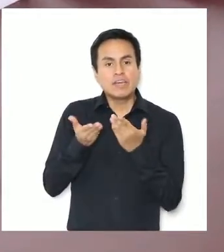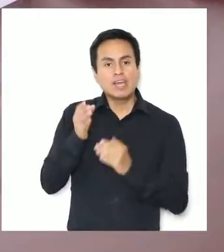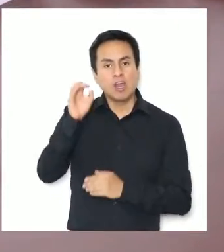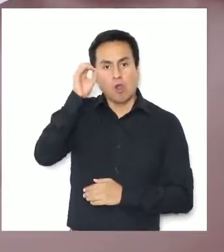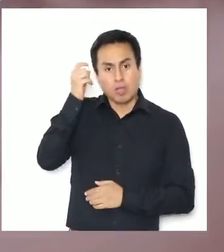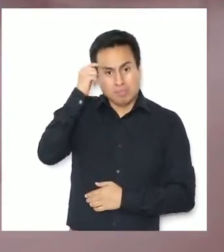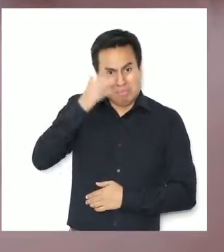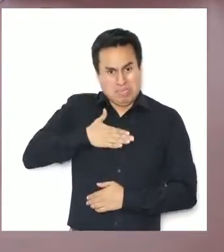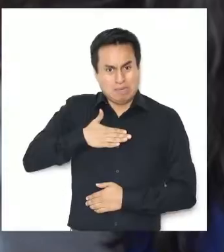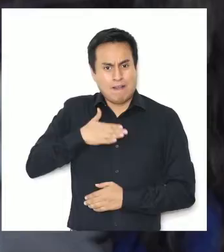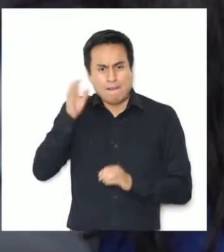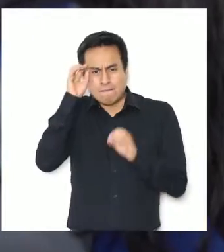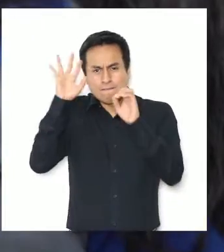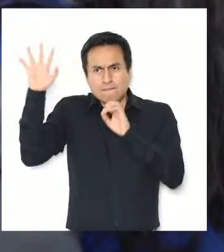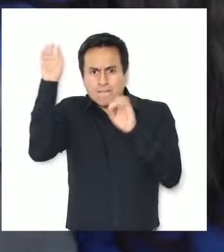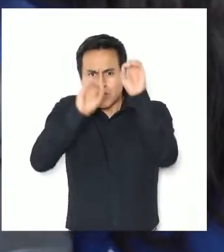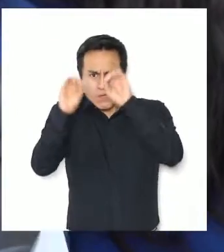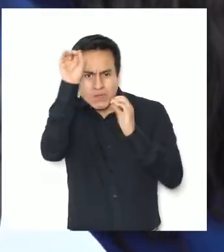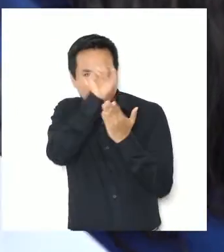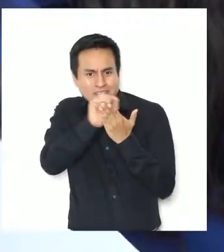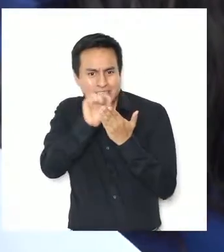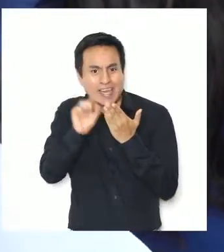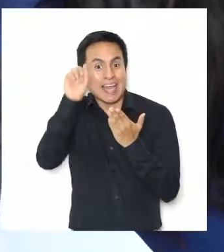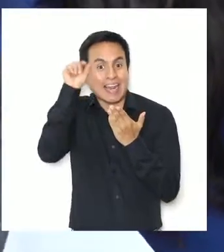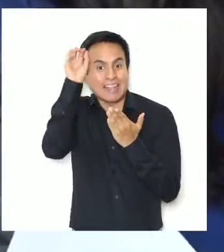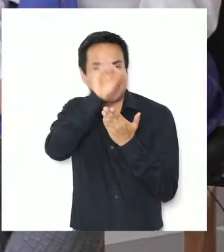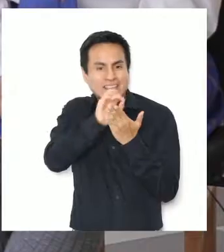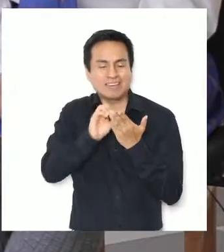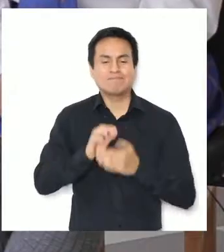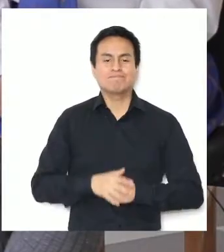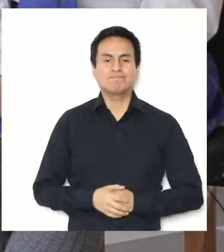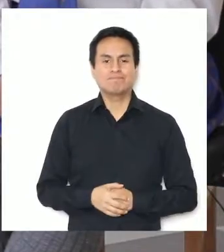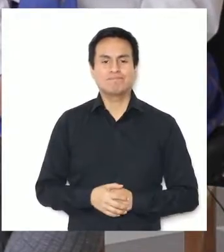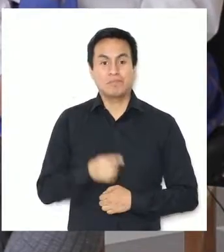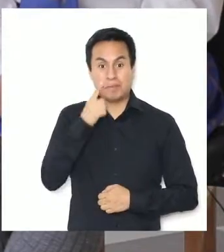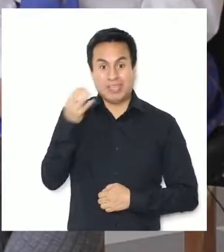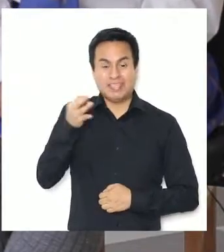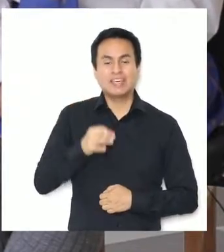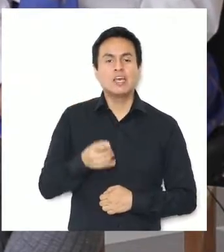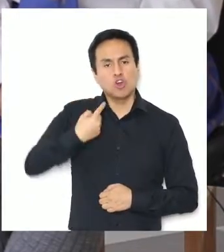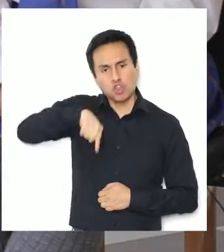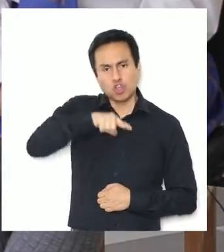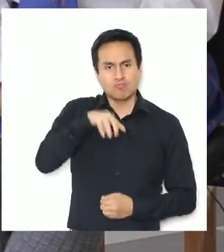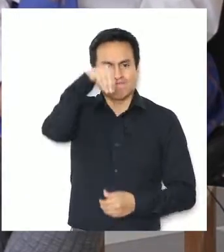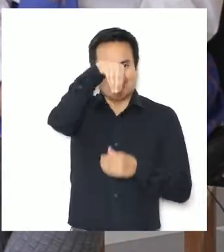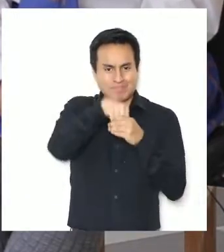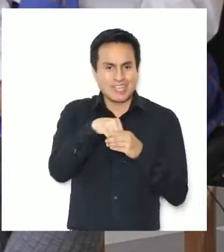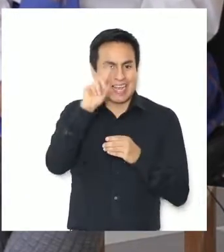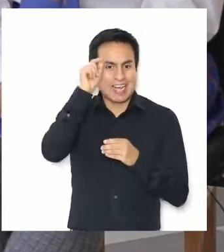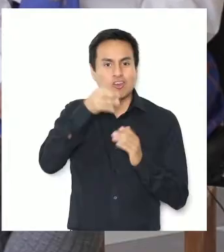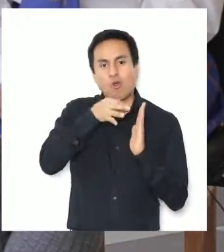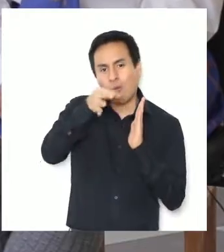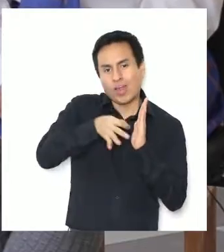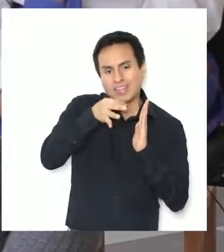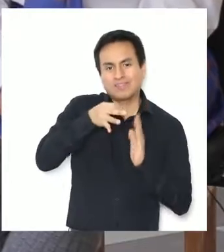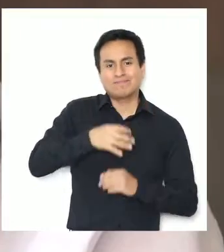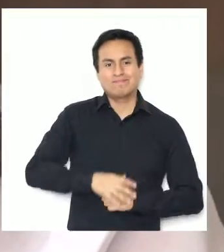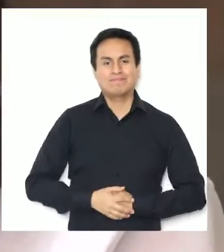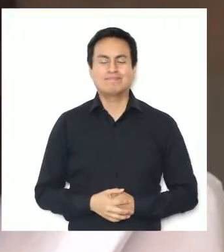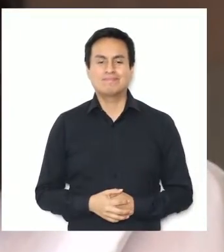subjetiva la imaginación y la creatividad. Somos parte de alguna forma de la creación del cuento.